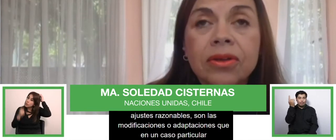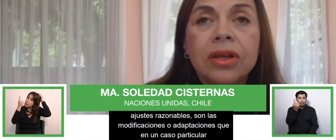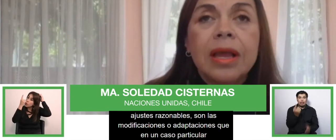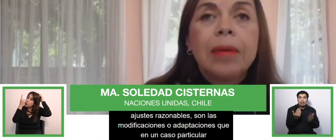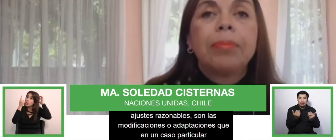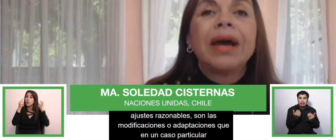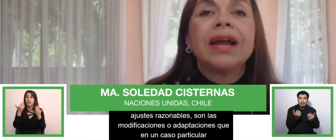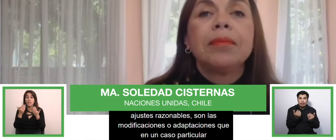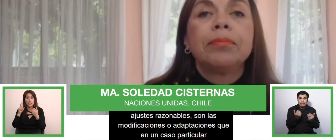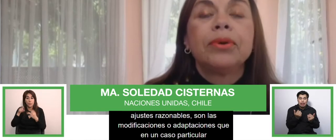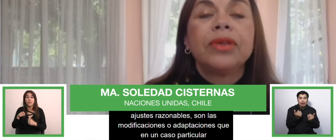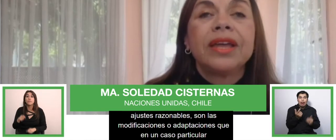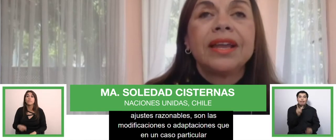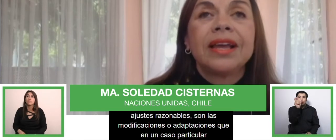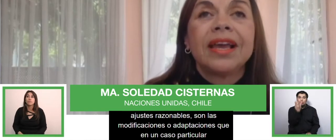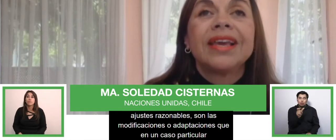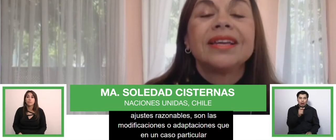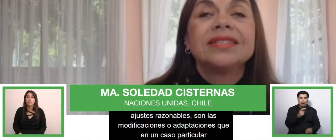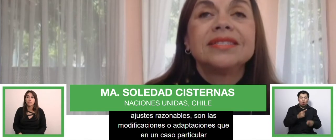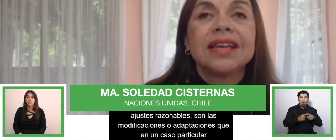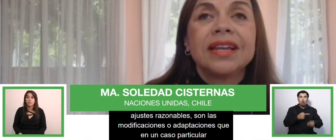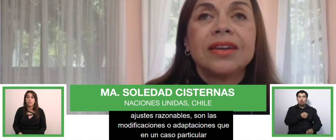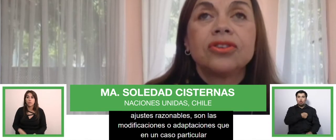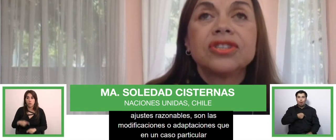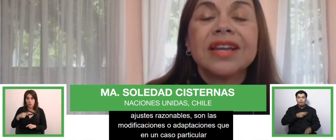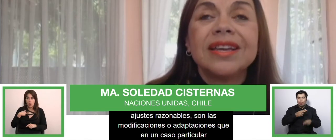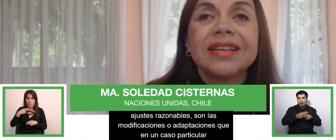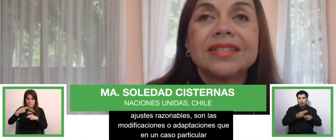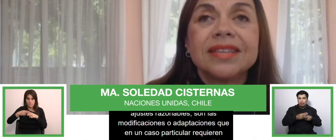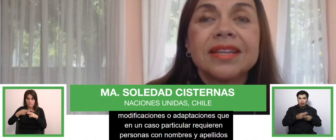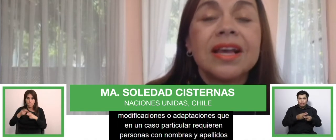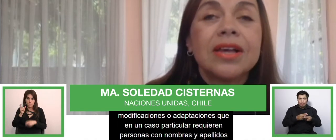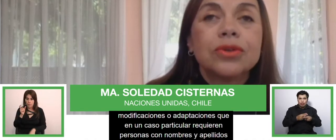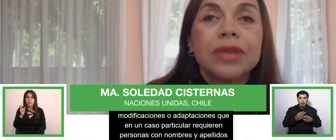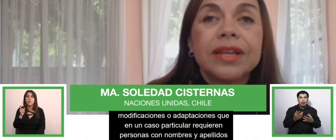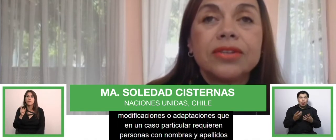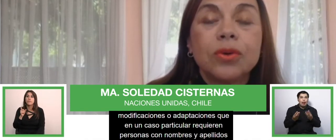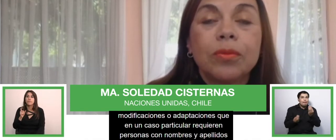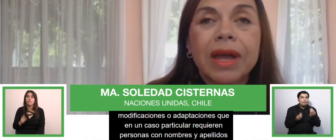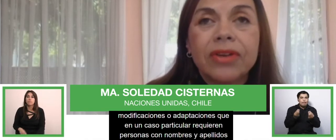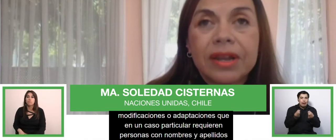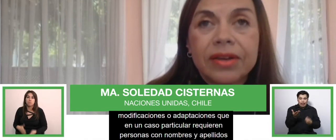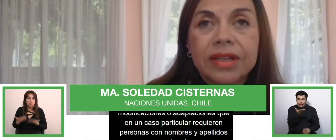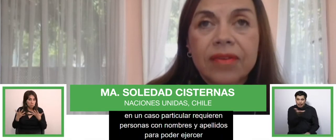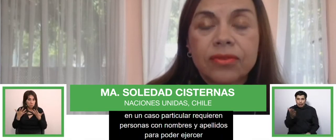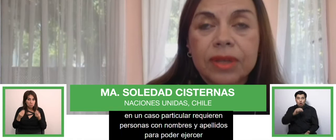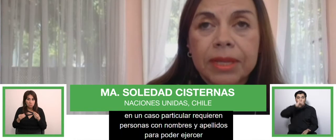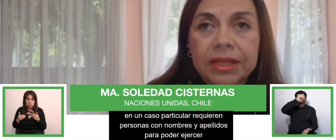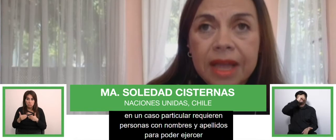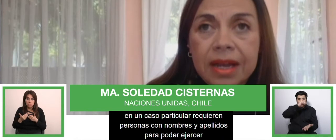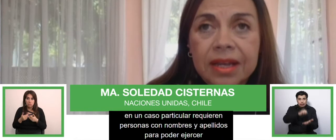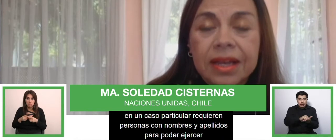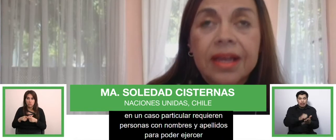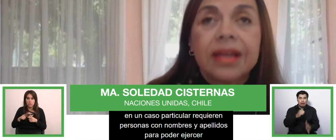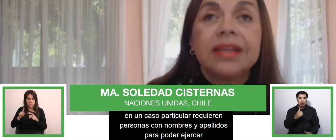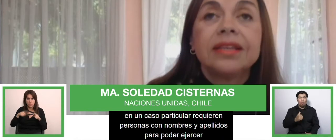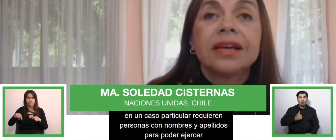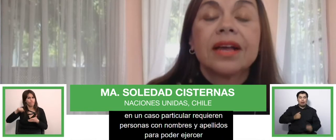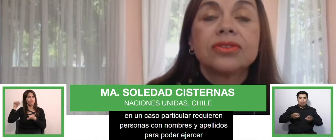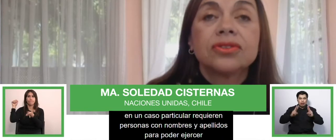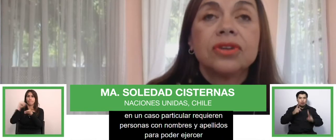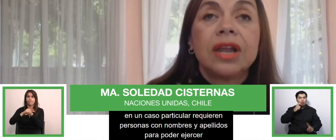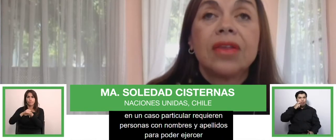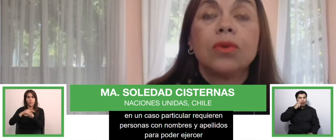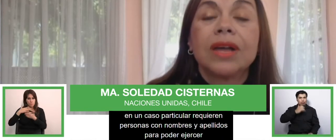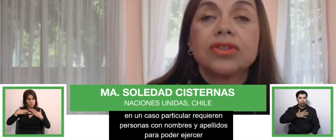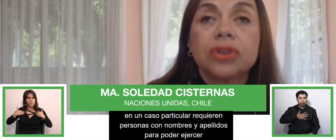apellido para poder ejercer, gozar y ejercer sus derechos humanos y libertades fundamentales. En este